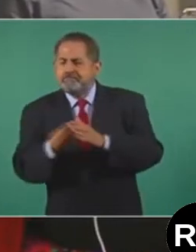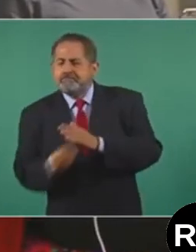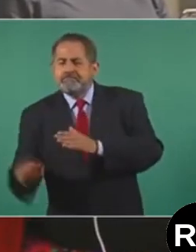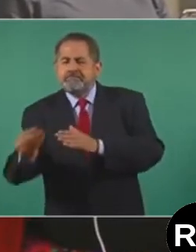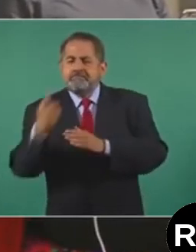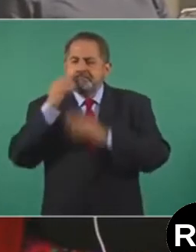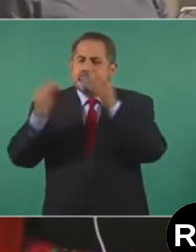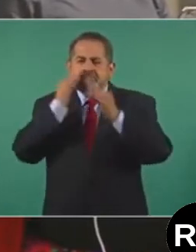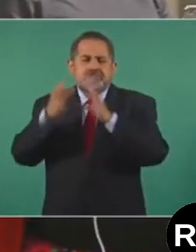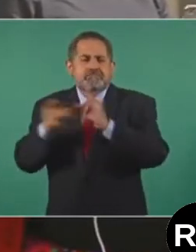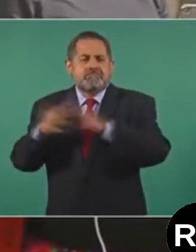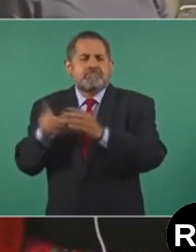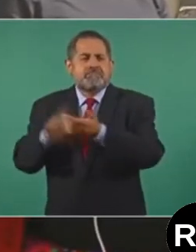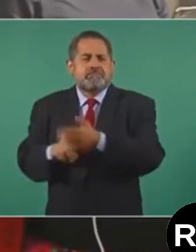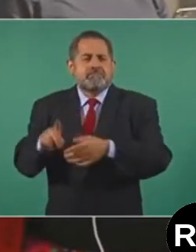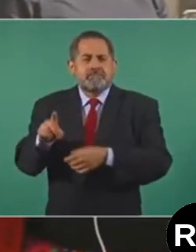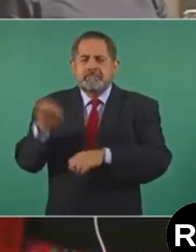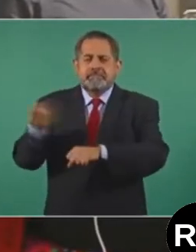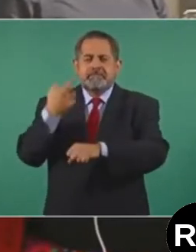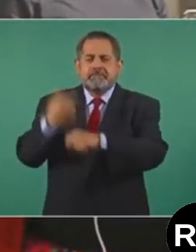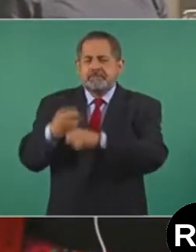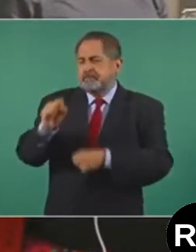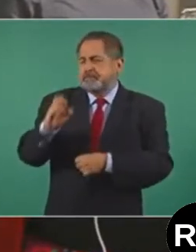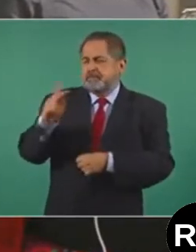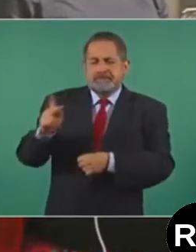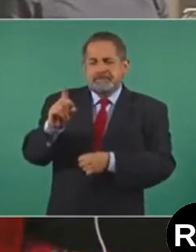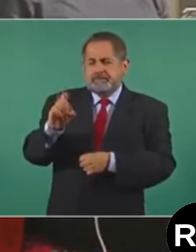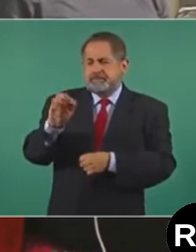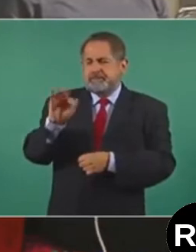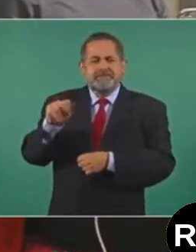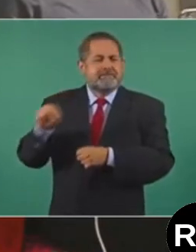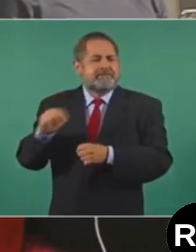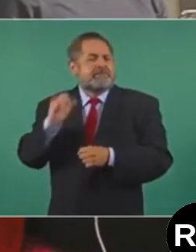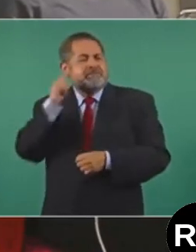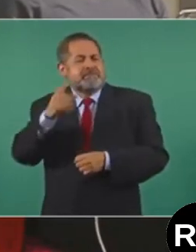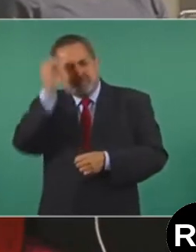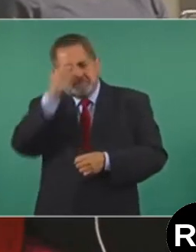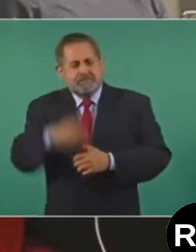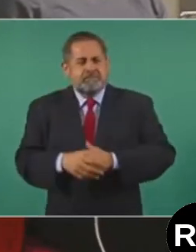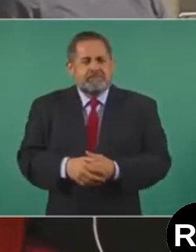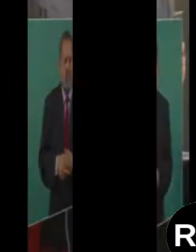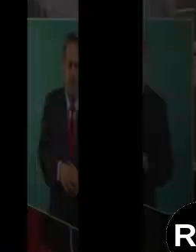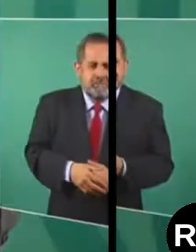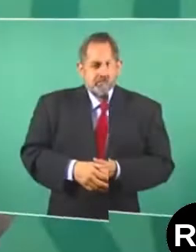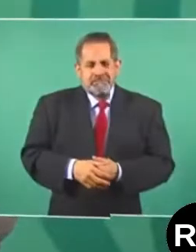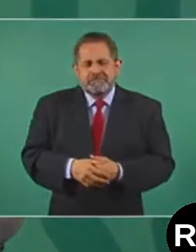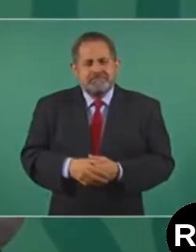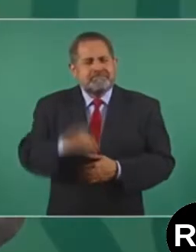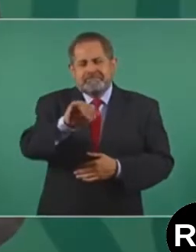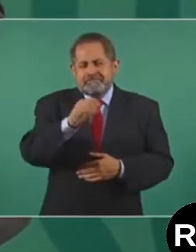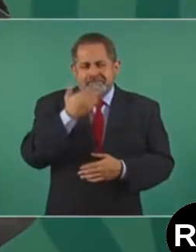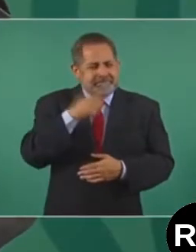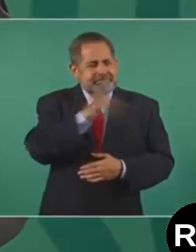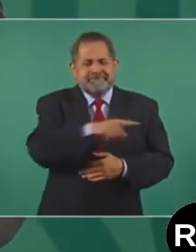de Delfina Gómez Hoy, secretaria de Educación Pública. ¿Alguna opinión sobre esta sanción que pone el órgano electoral? Bueno, el